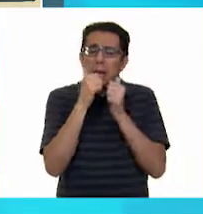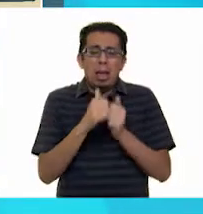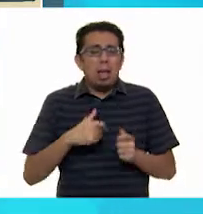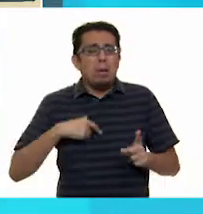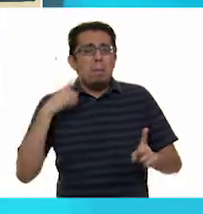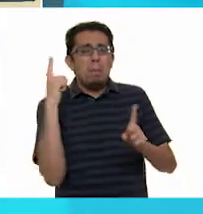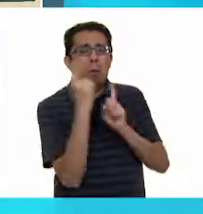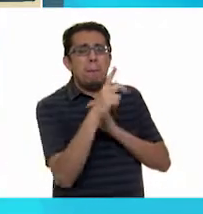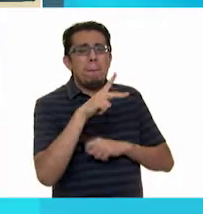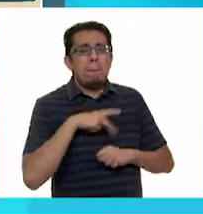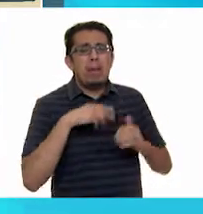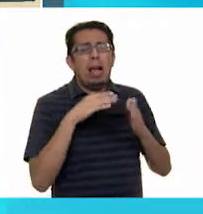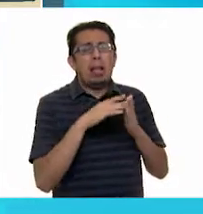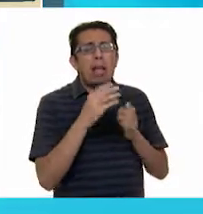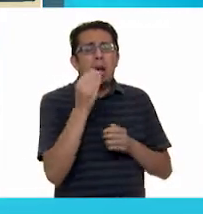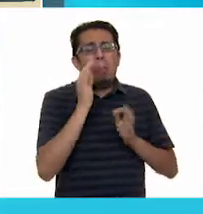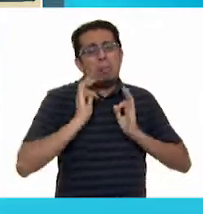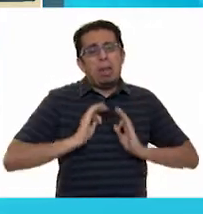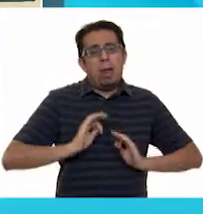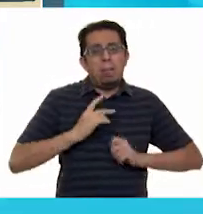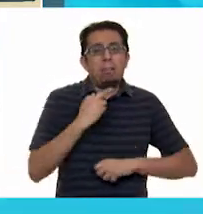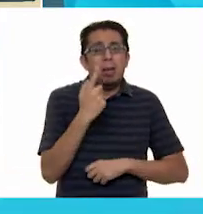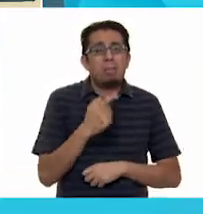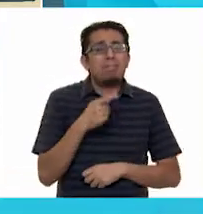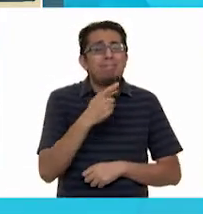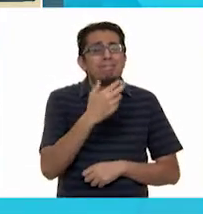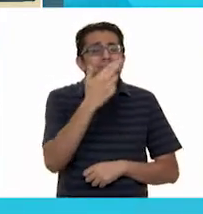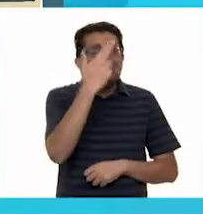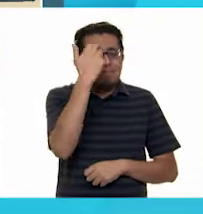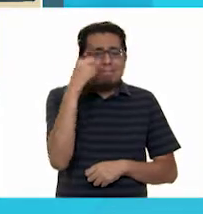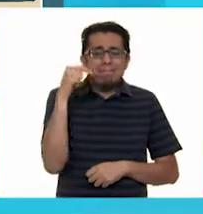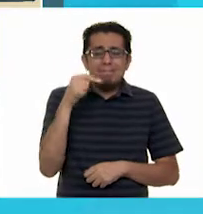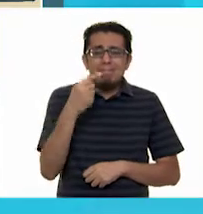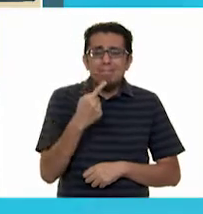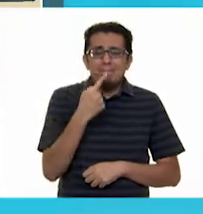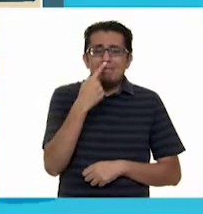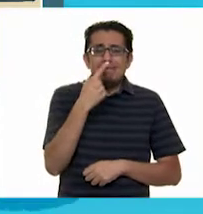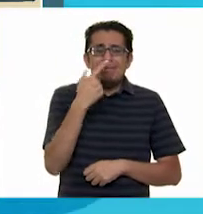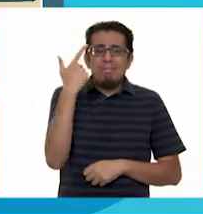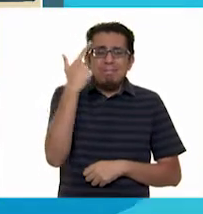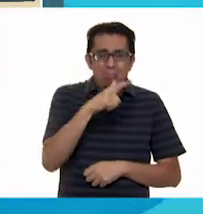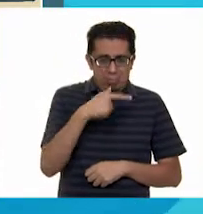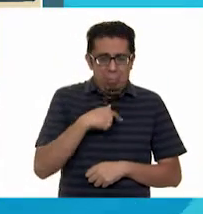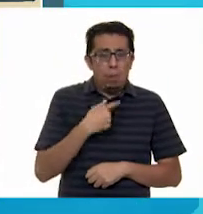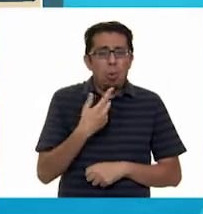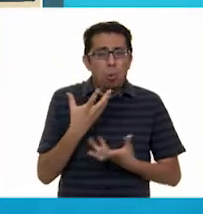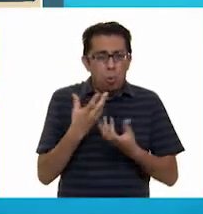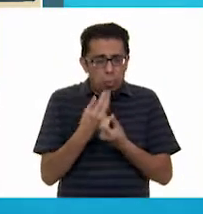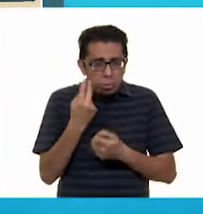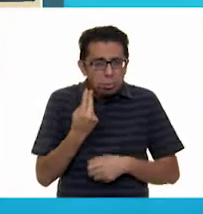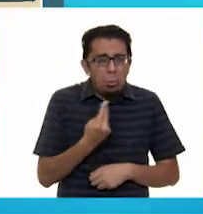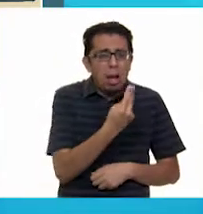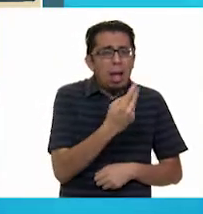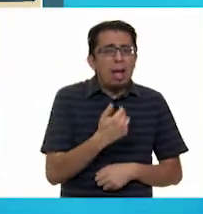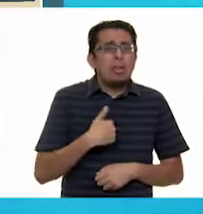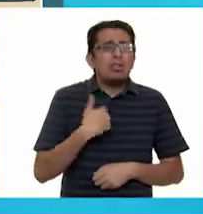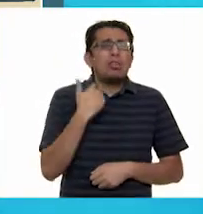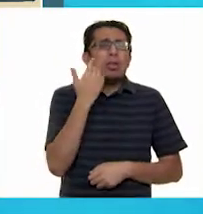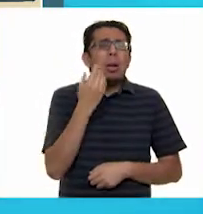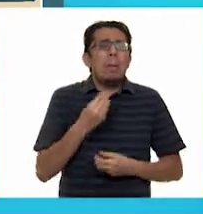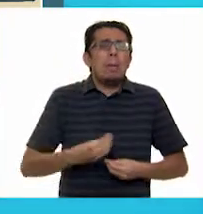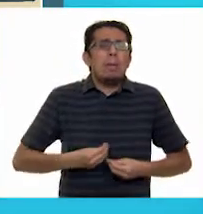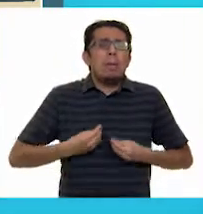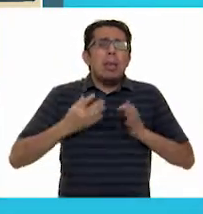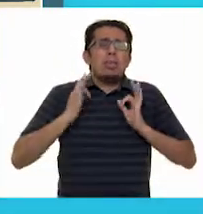voy a casa a comer tranquilo. Tienes razón. Esto huele mal. ¿Me llevas contigo? Quisiera vivir tranquila y comer sano